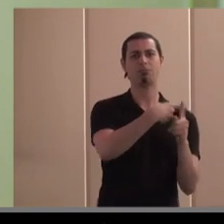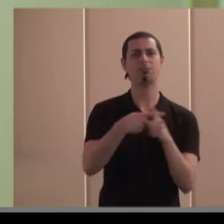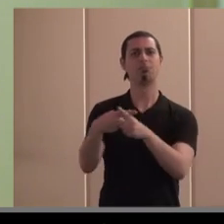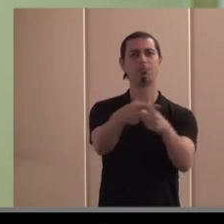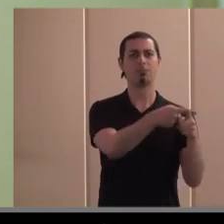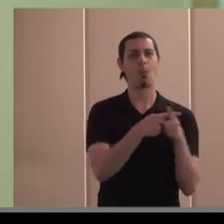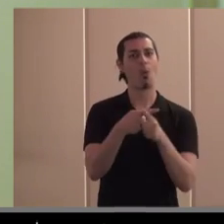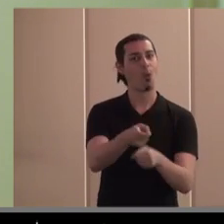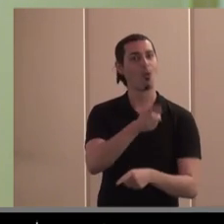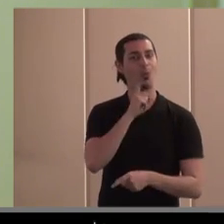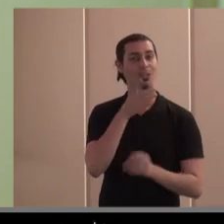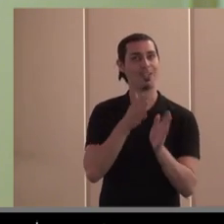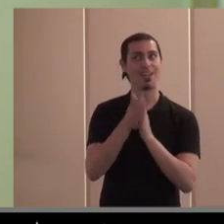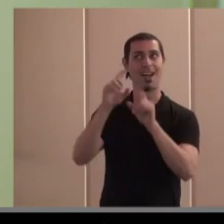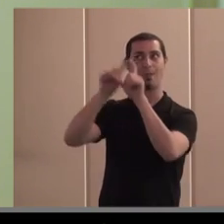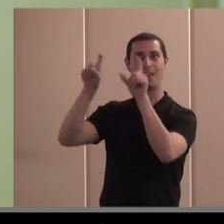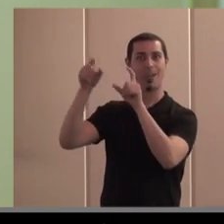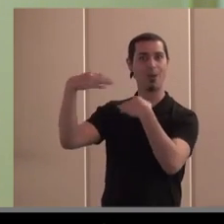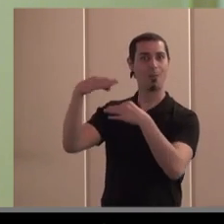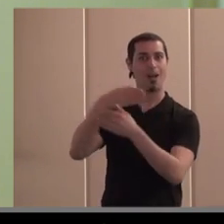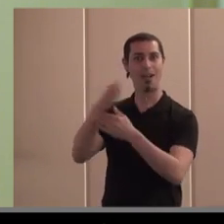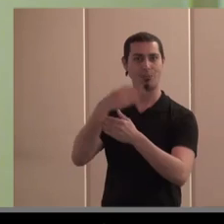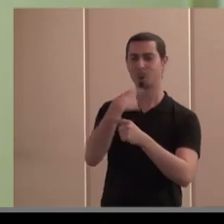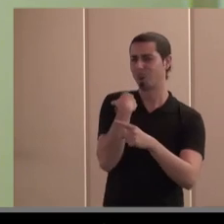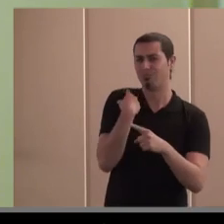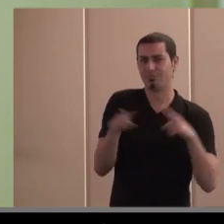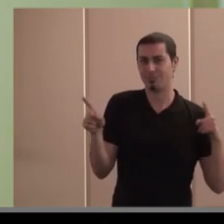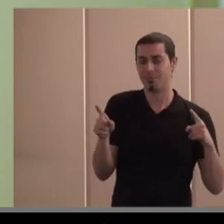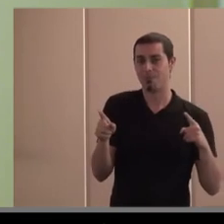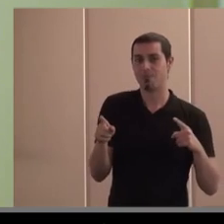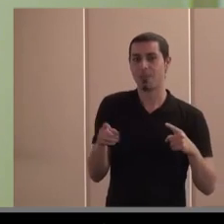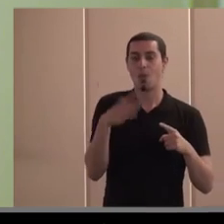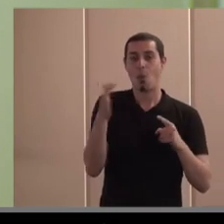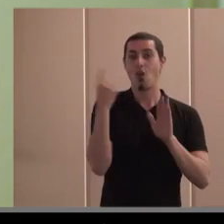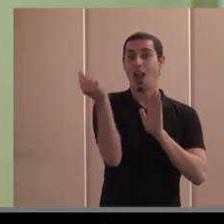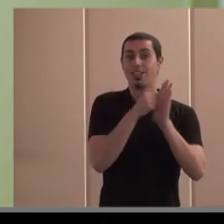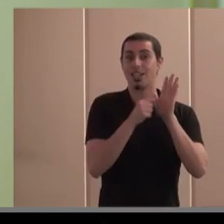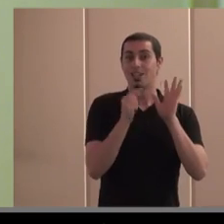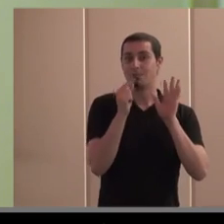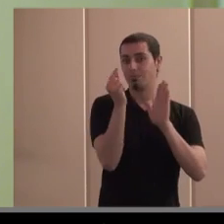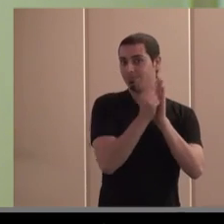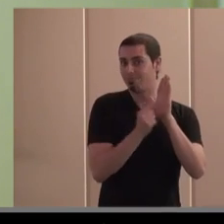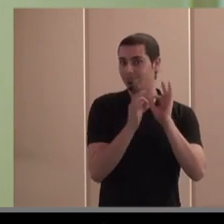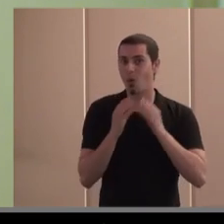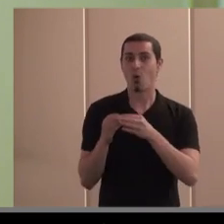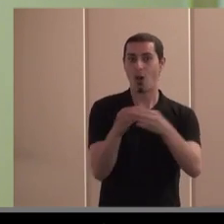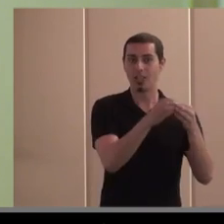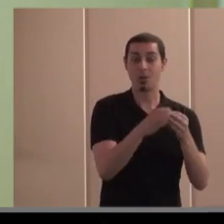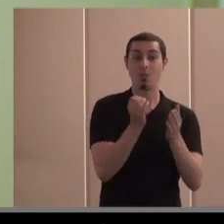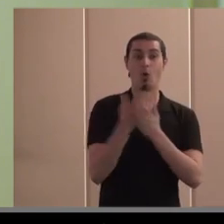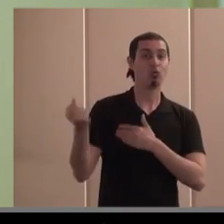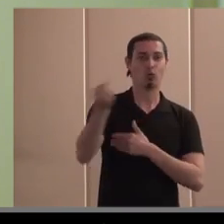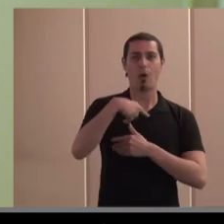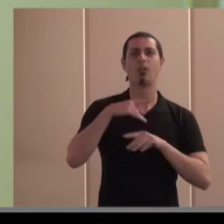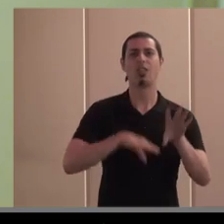beneficios? Pues también nos diferenciamos con respecto a otras empresas, o con criterios colectivos, o sea, todos deciden lo que se hace